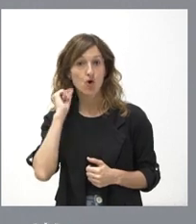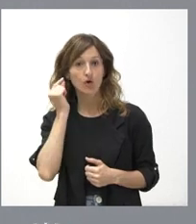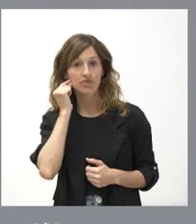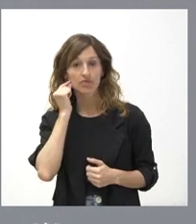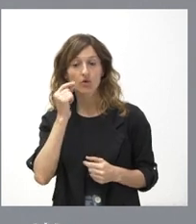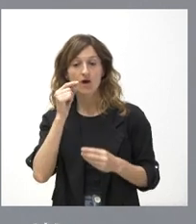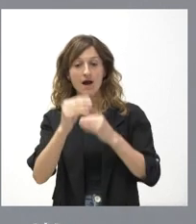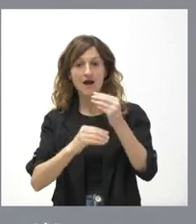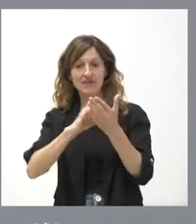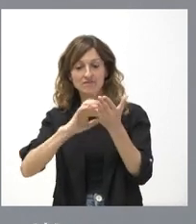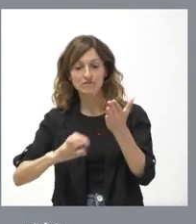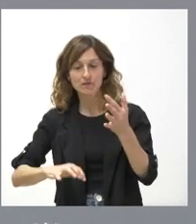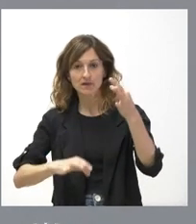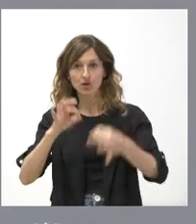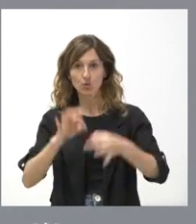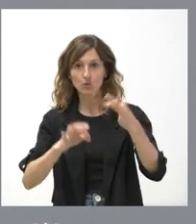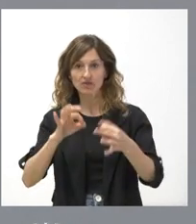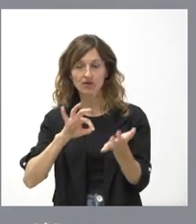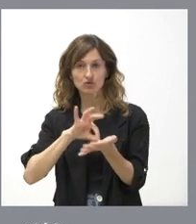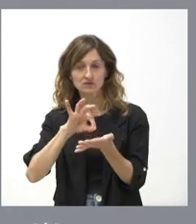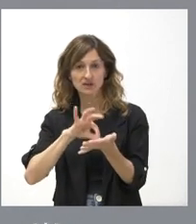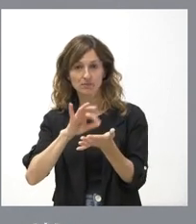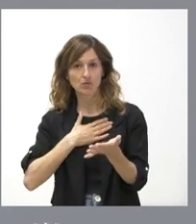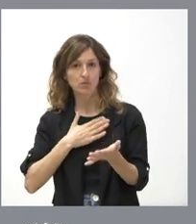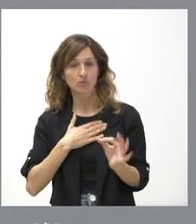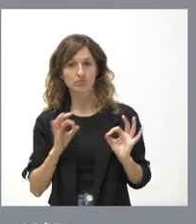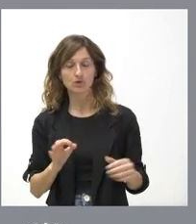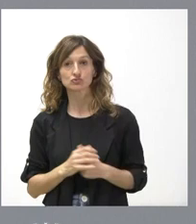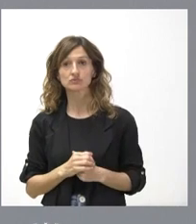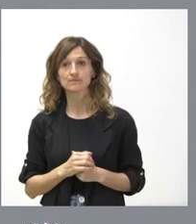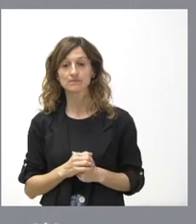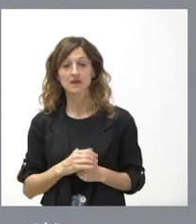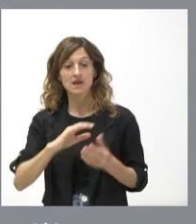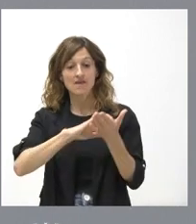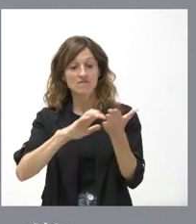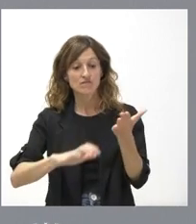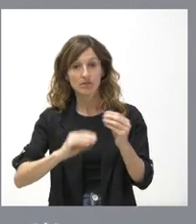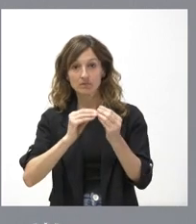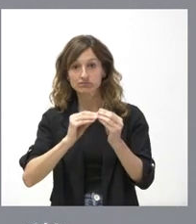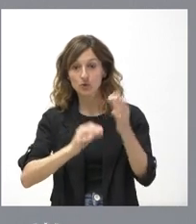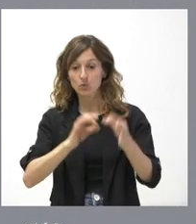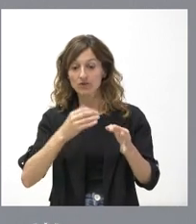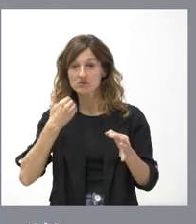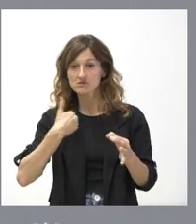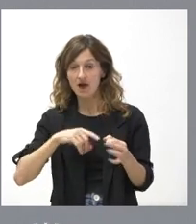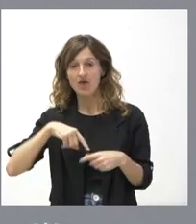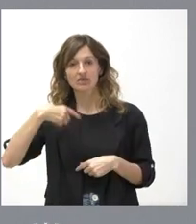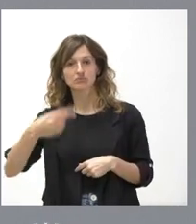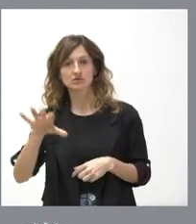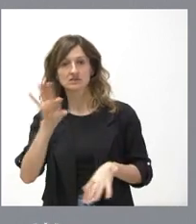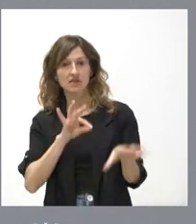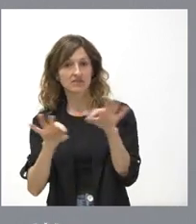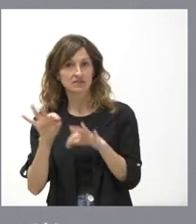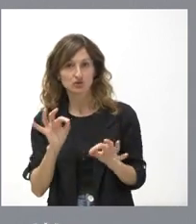un informe jurídico con sus servicios propios. Pues cuando haga ese informe jurídico tomará las decisiones que estime